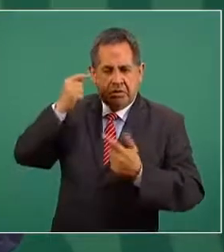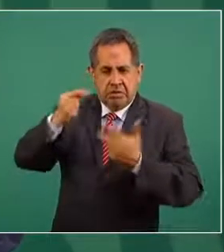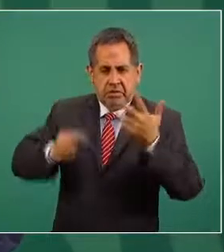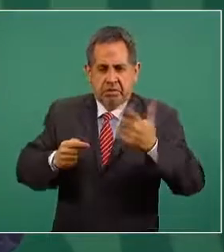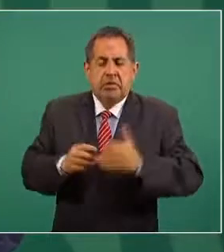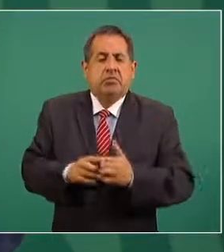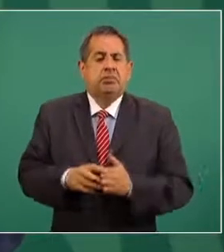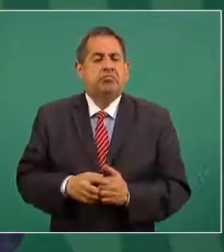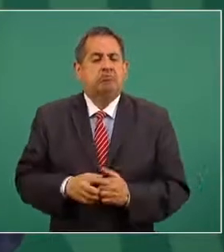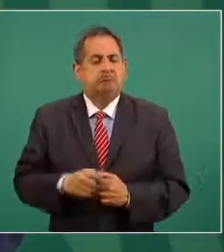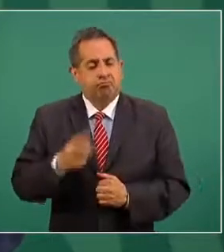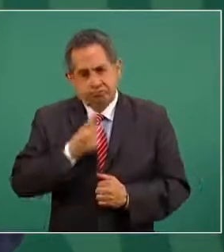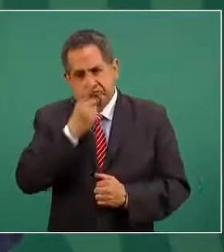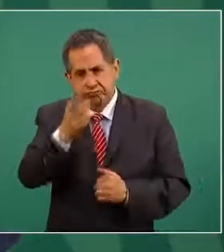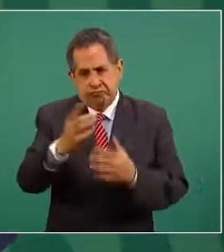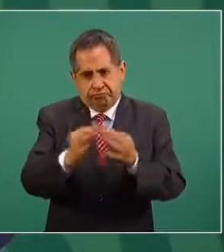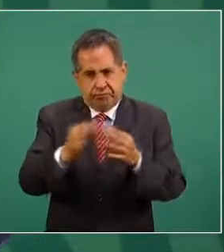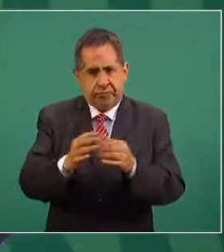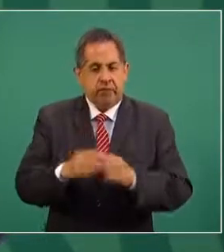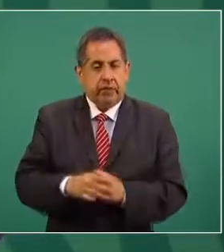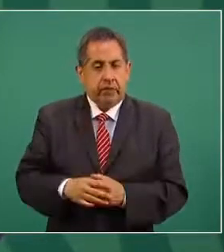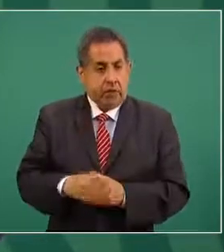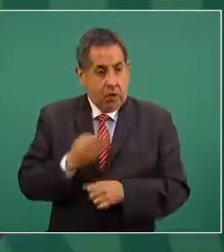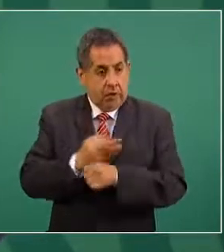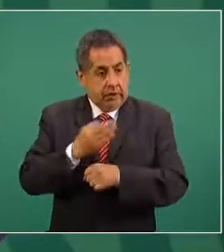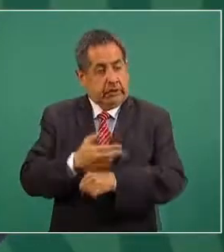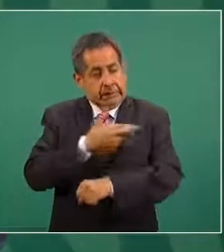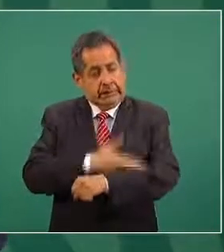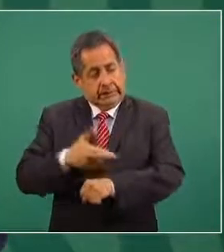Decir que en este proceso,